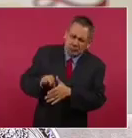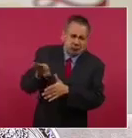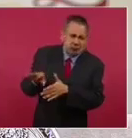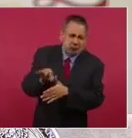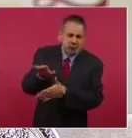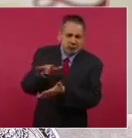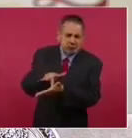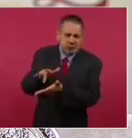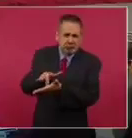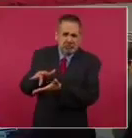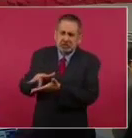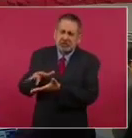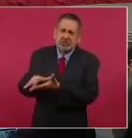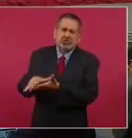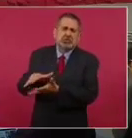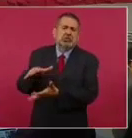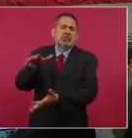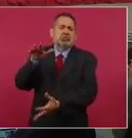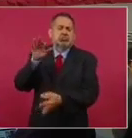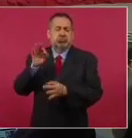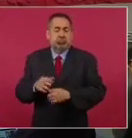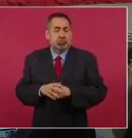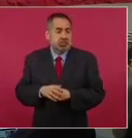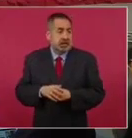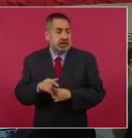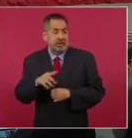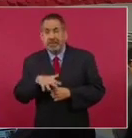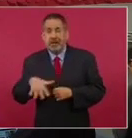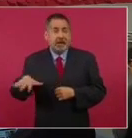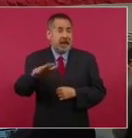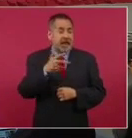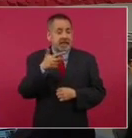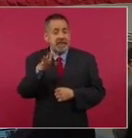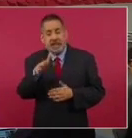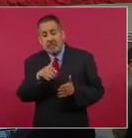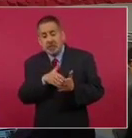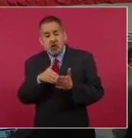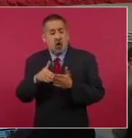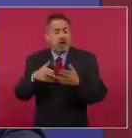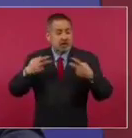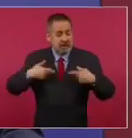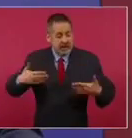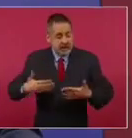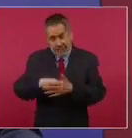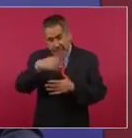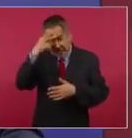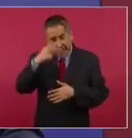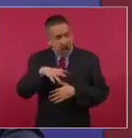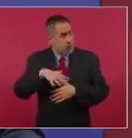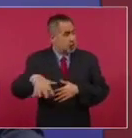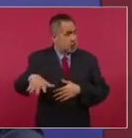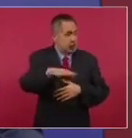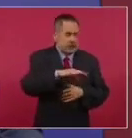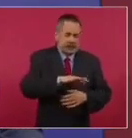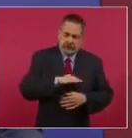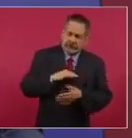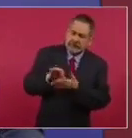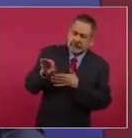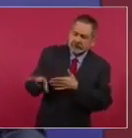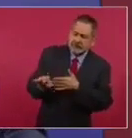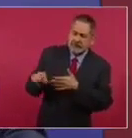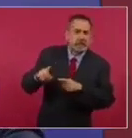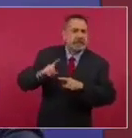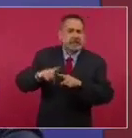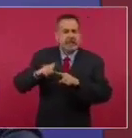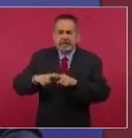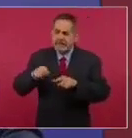causa, un ejército de 10 millones de mexicanos, pero además encabezados por los niños de México,